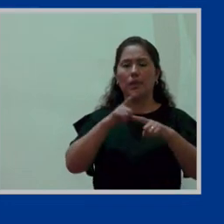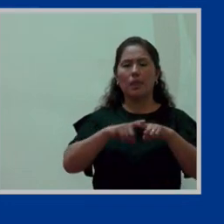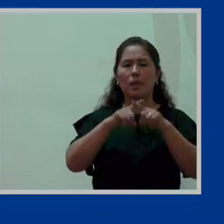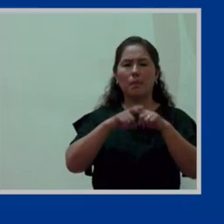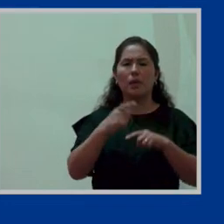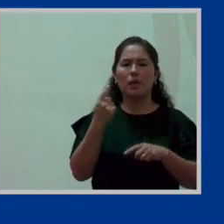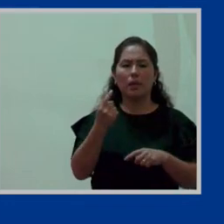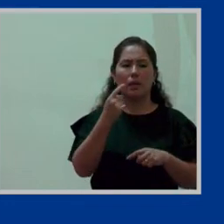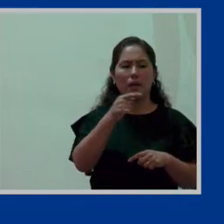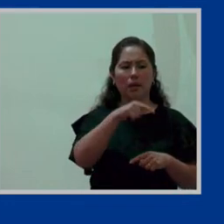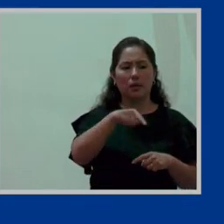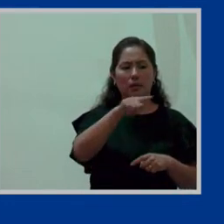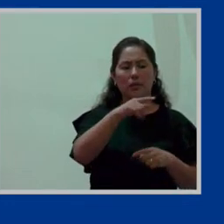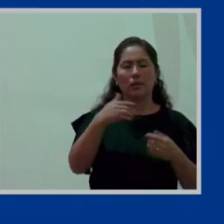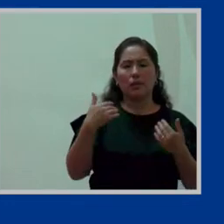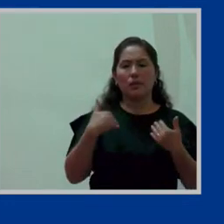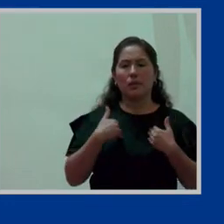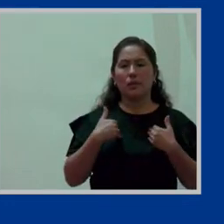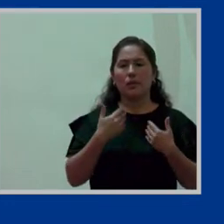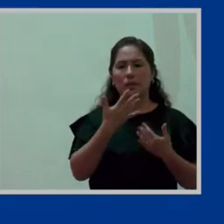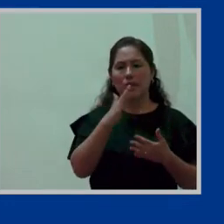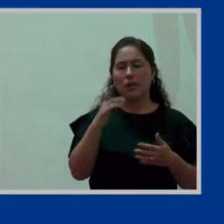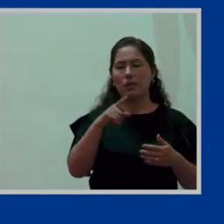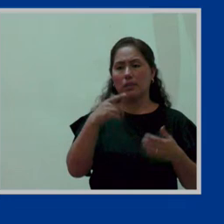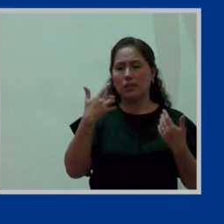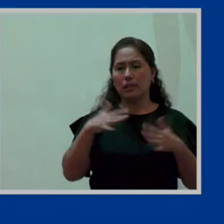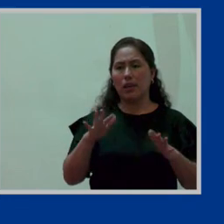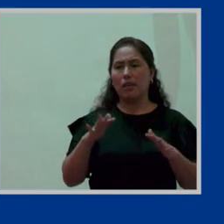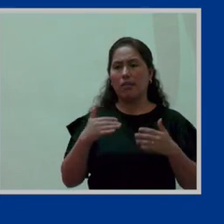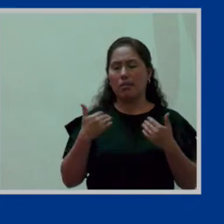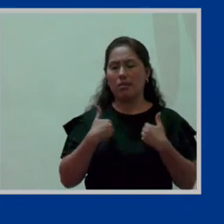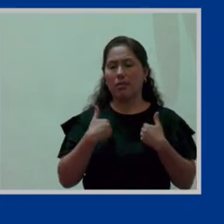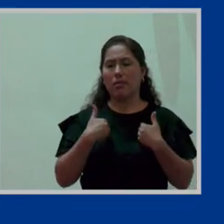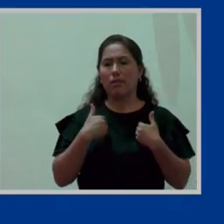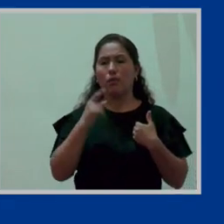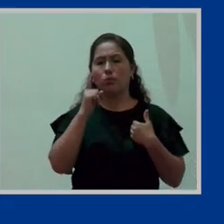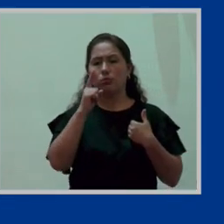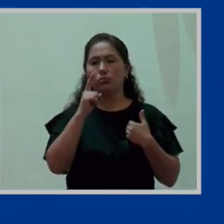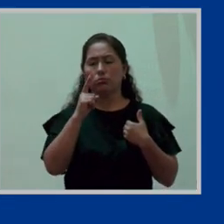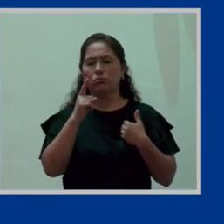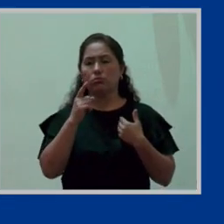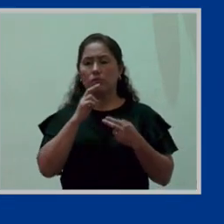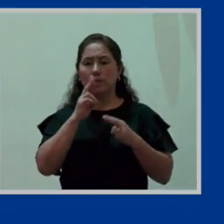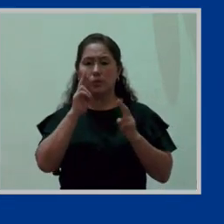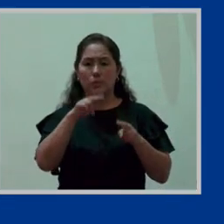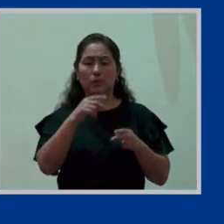cada caso creemos nosotros salvo que exista ya un criterio uniforme